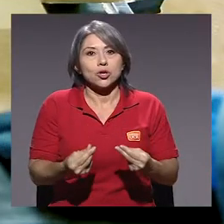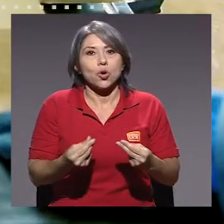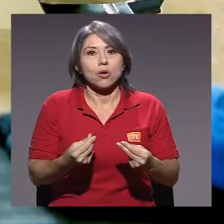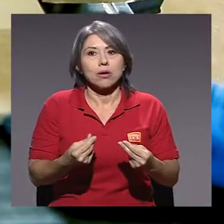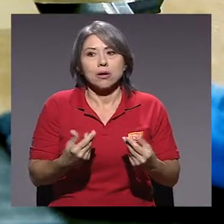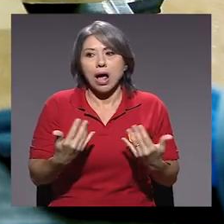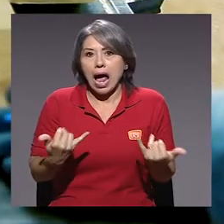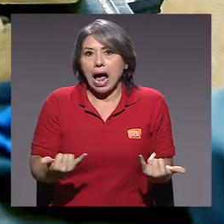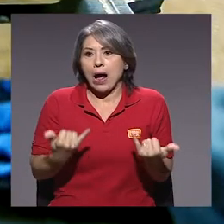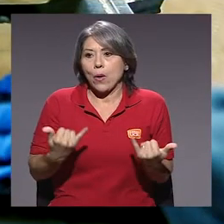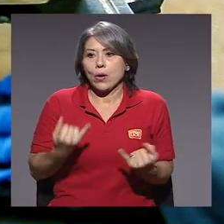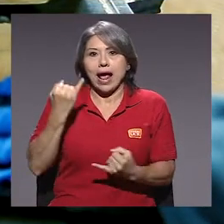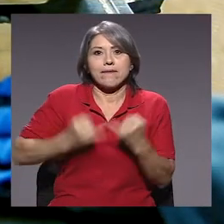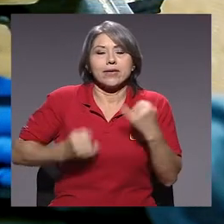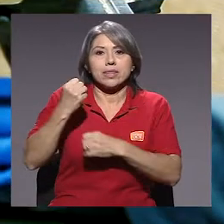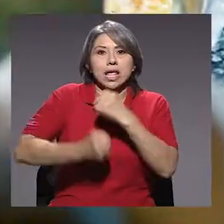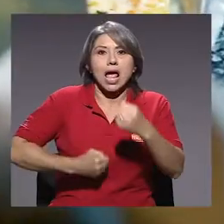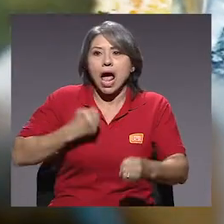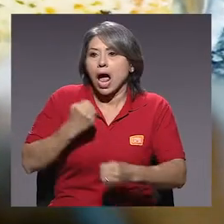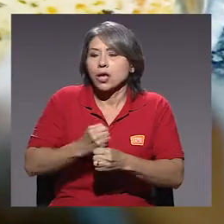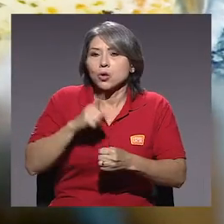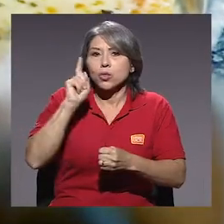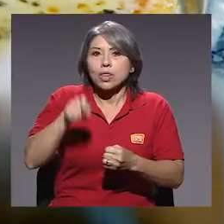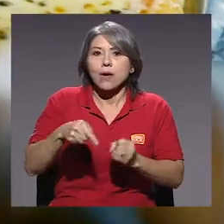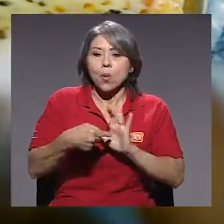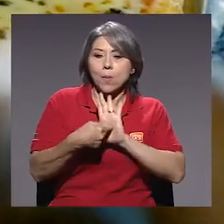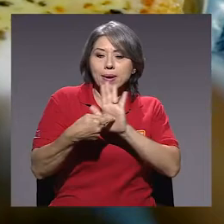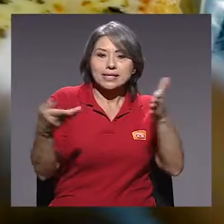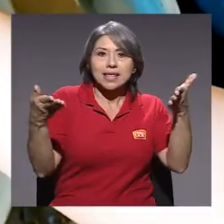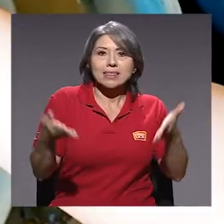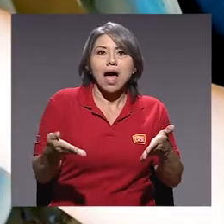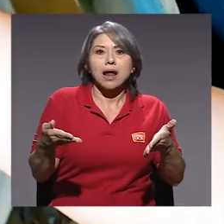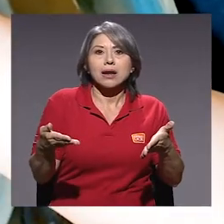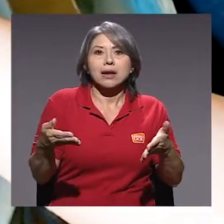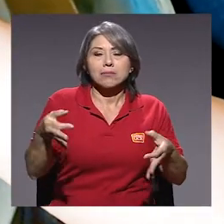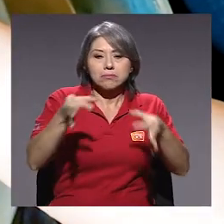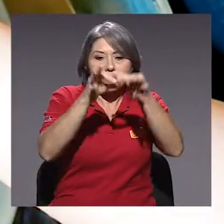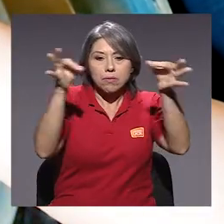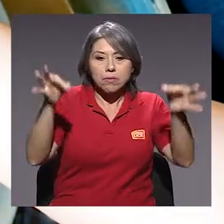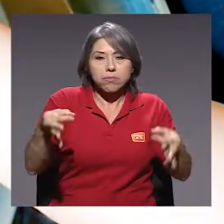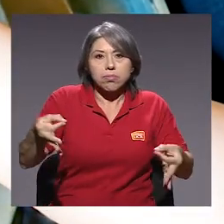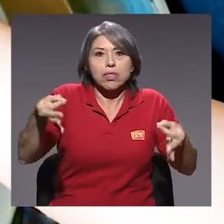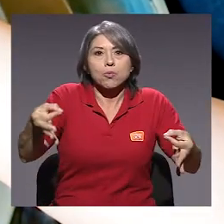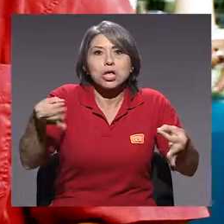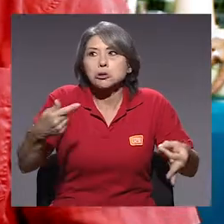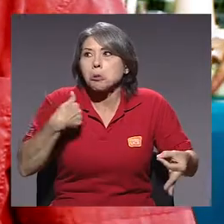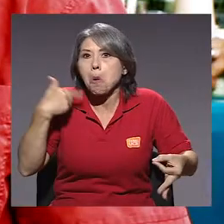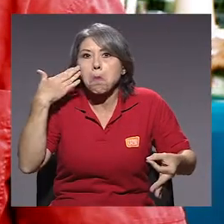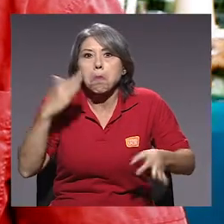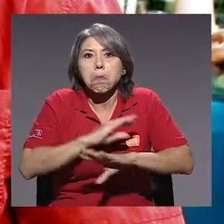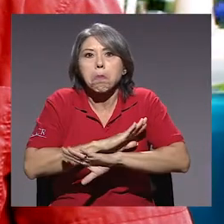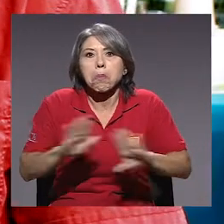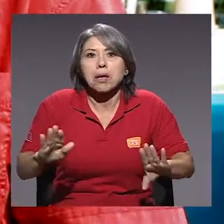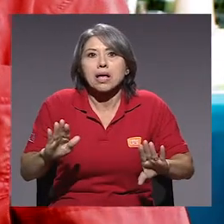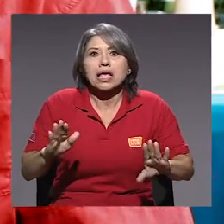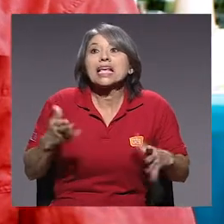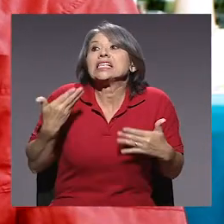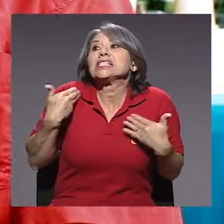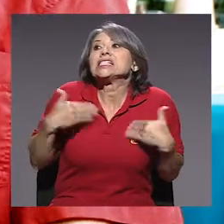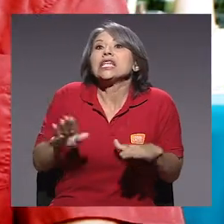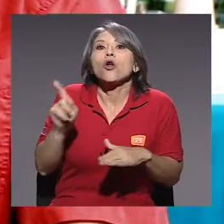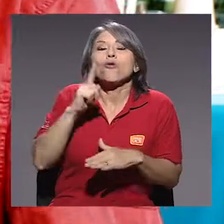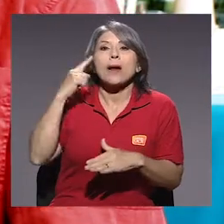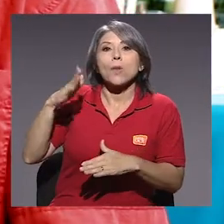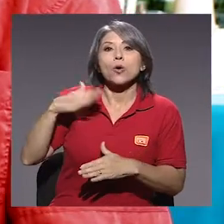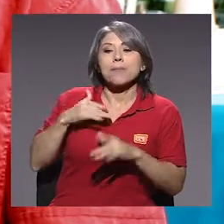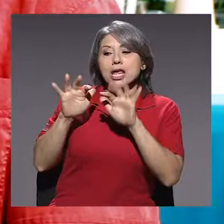tengo que presentar tributación y no tengo una idea. Y si no